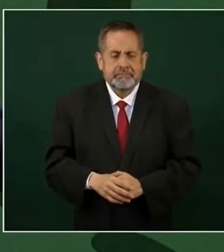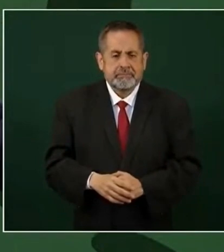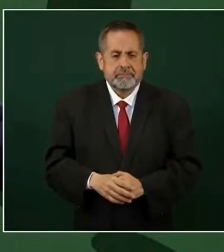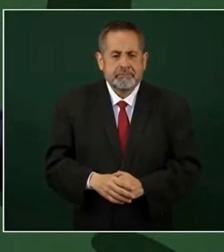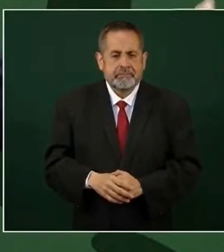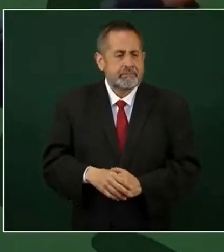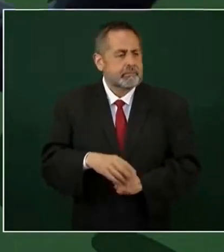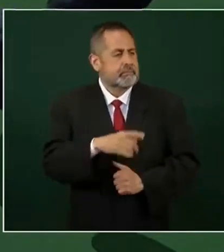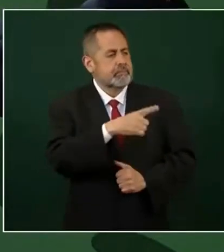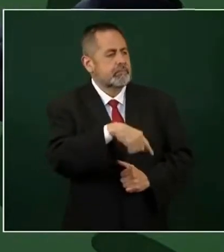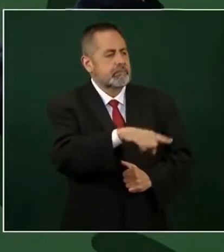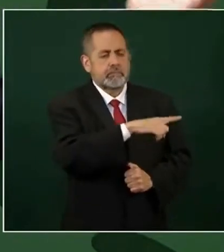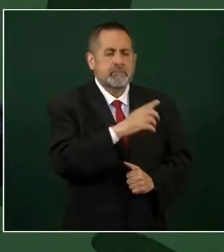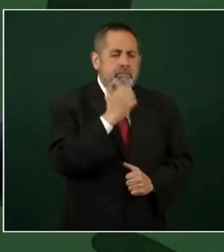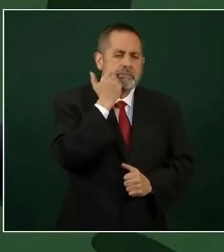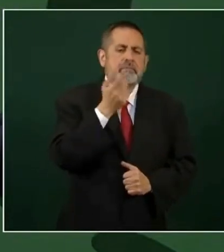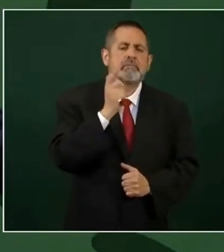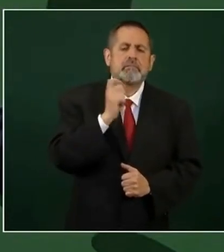lo que quisieran